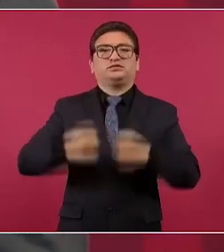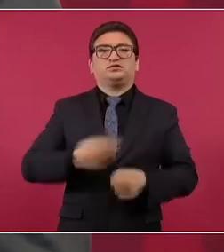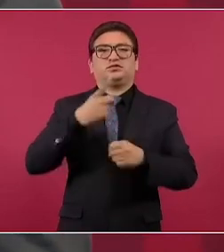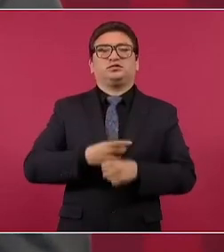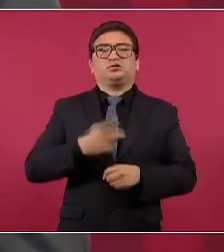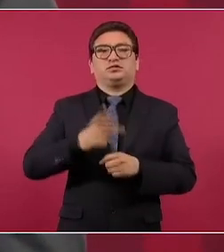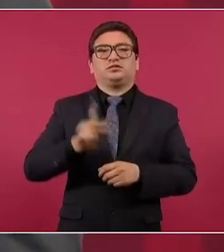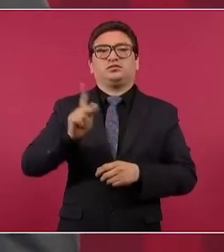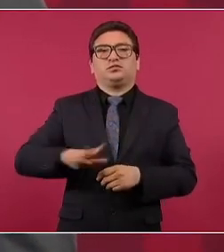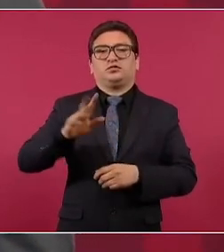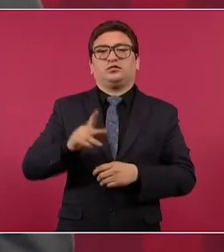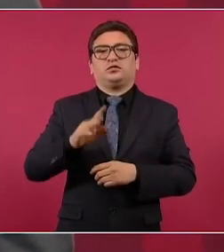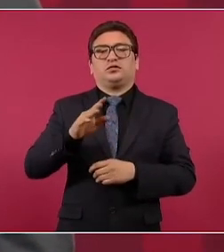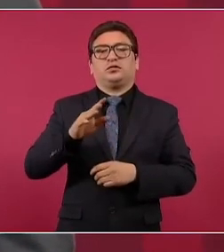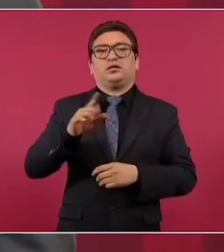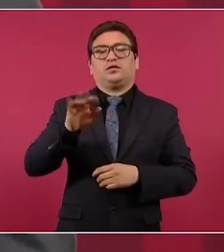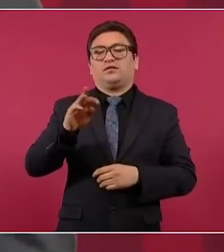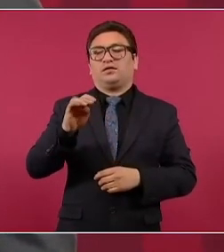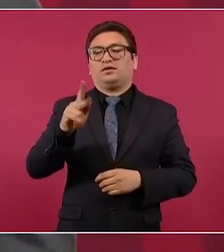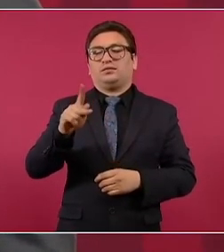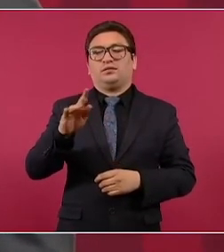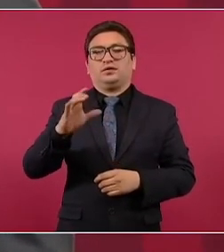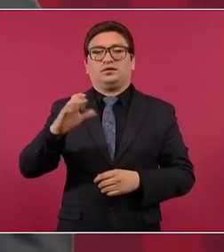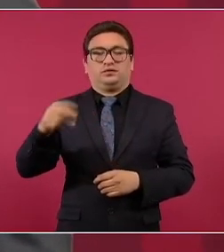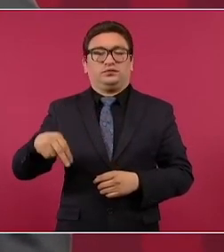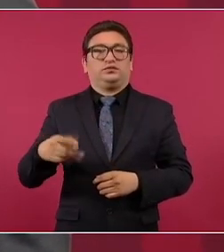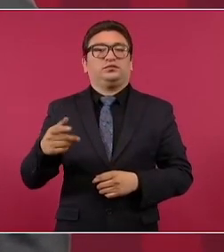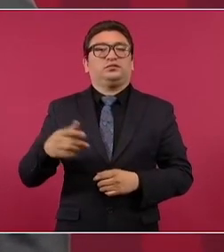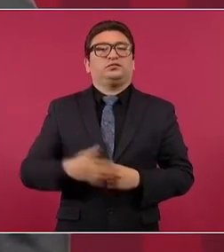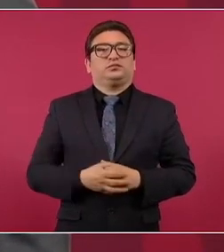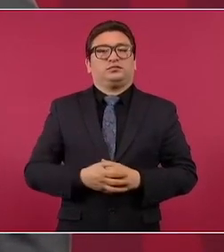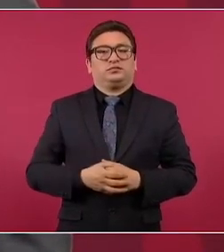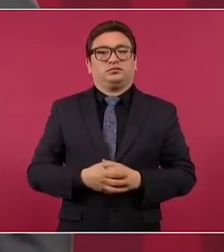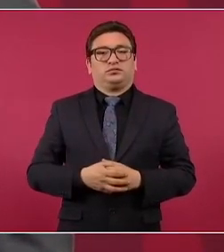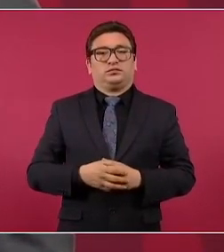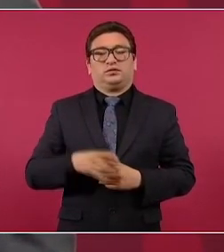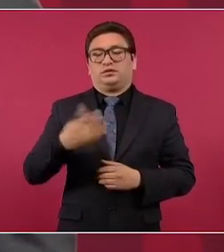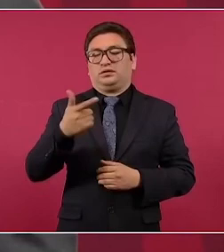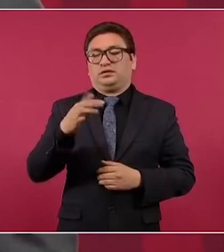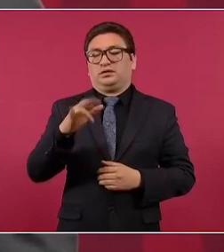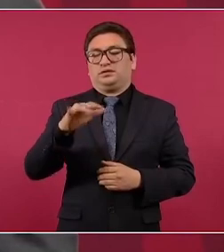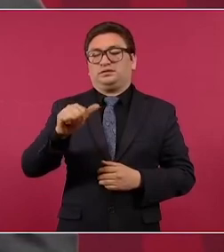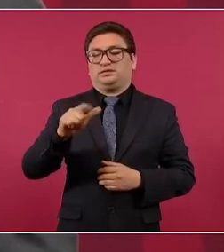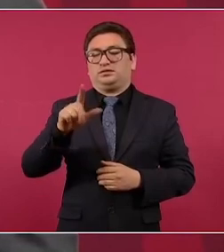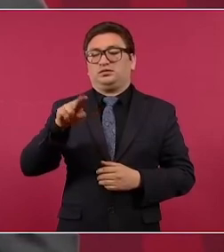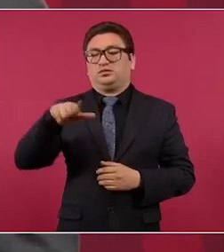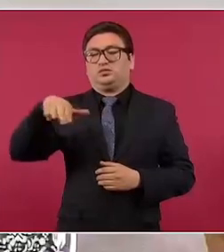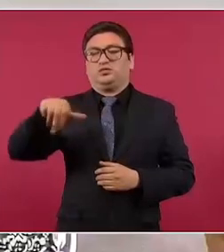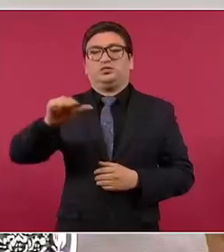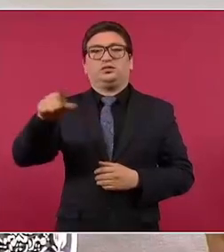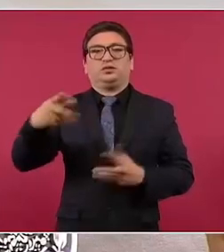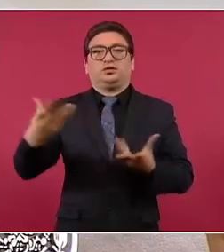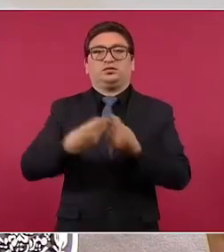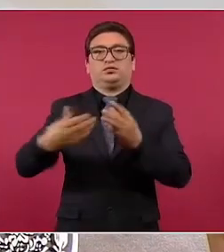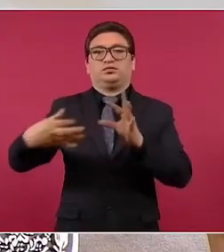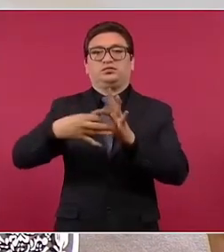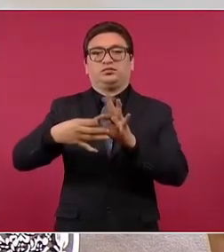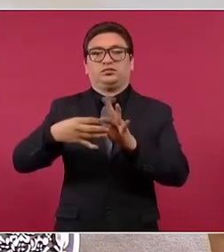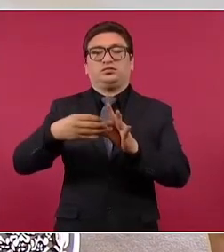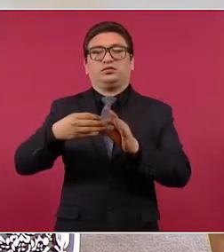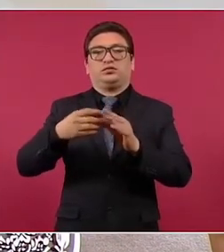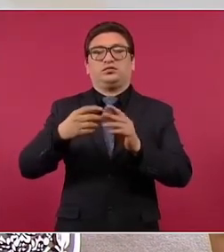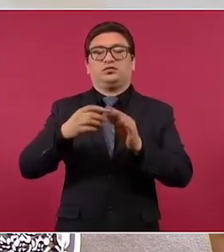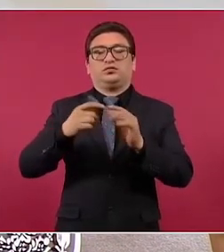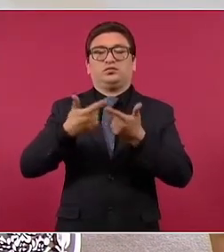de Felipe Calderón, García Luna, estaba vinculado con el